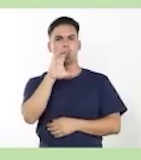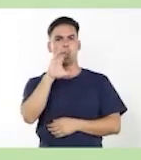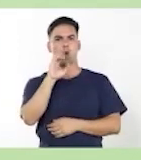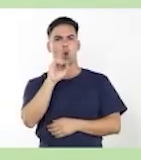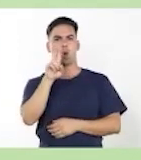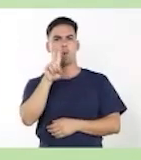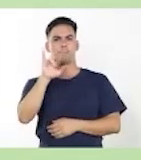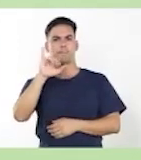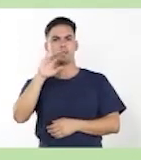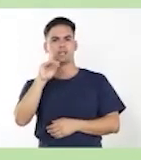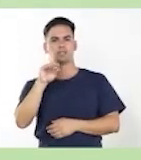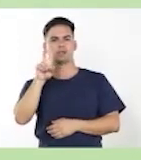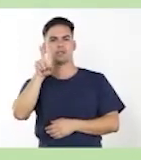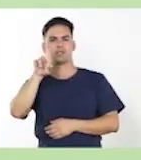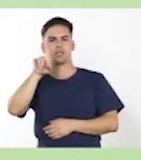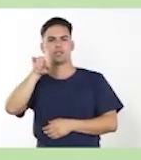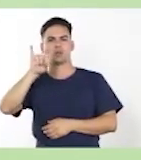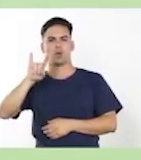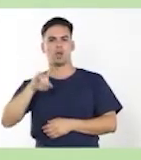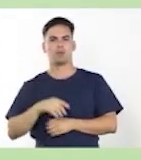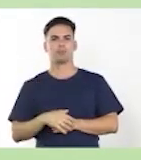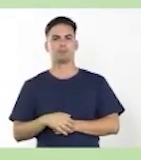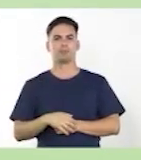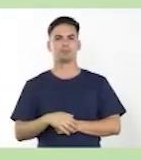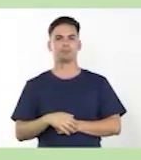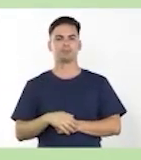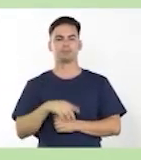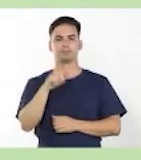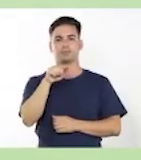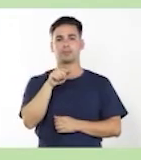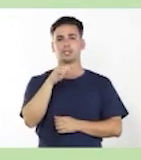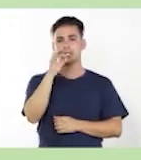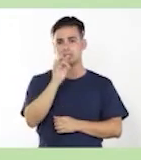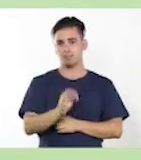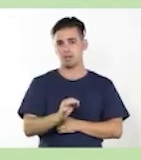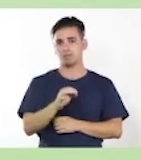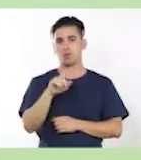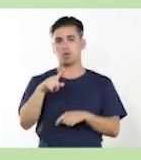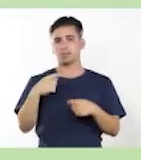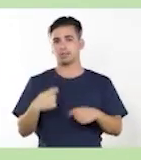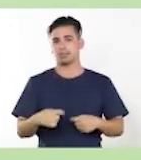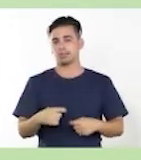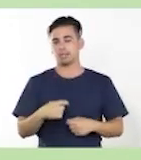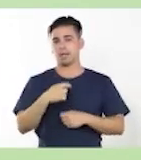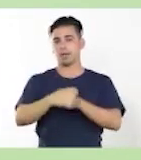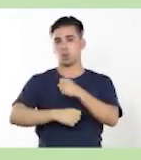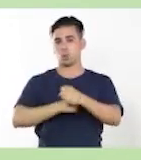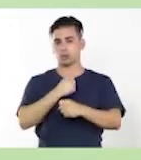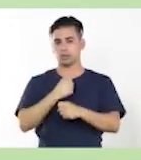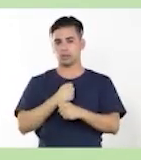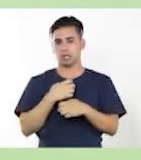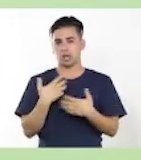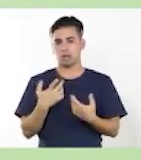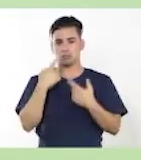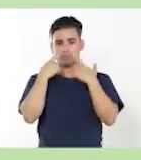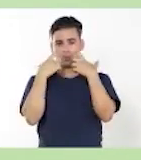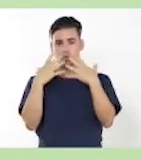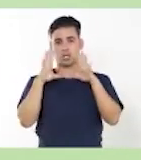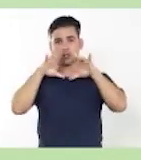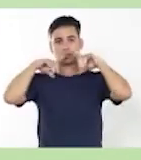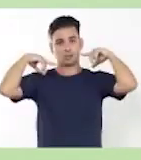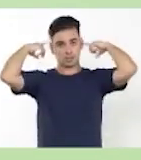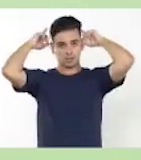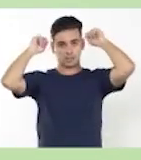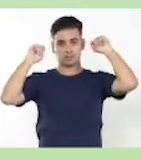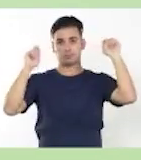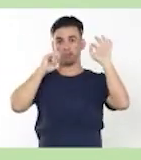B, así mismo, así mismo. Se debe utilizar el nasobuco para cuidarse